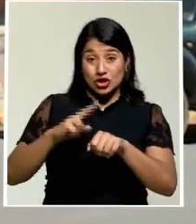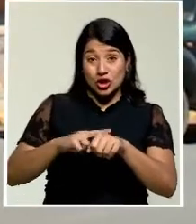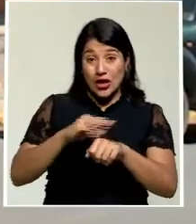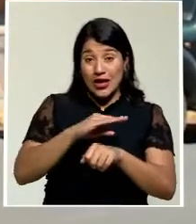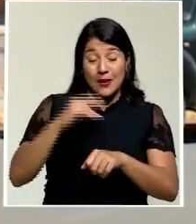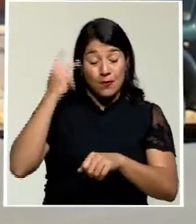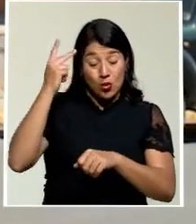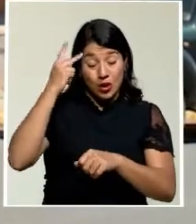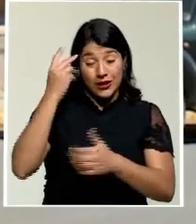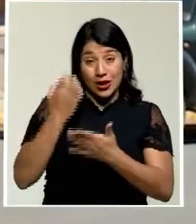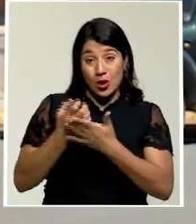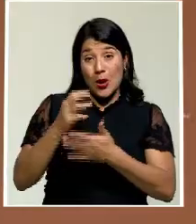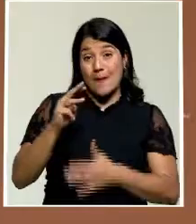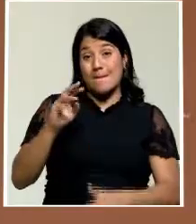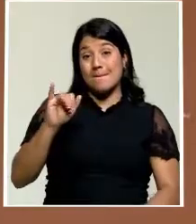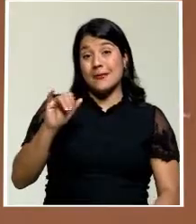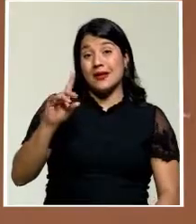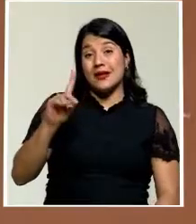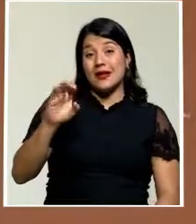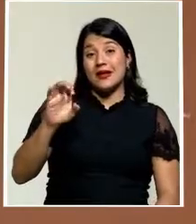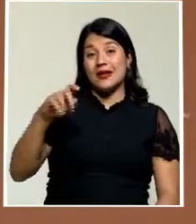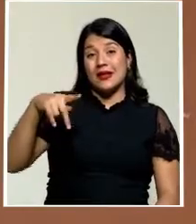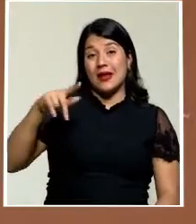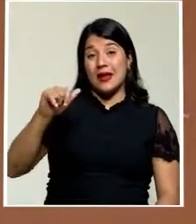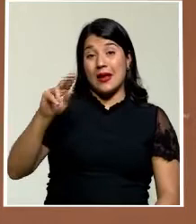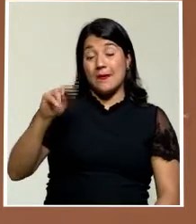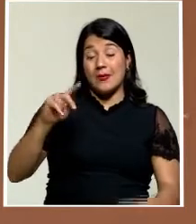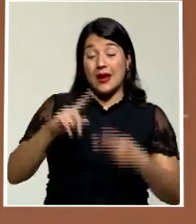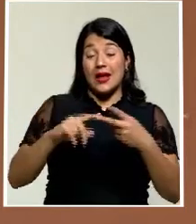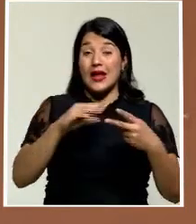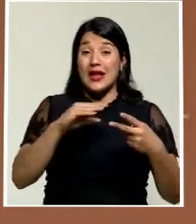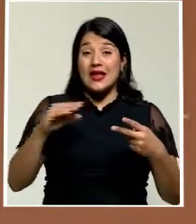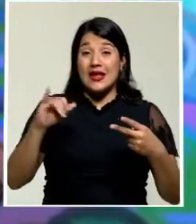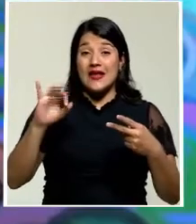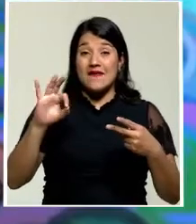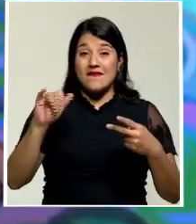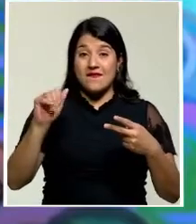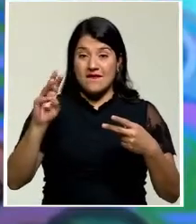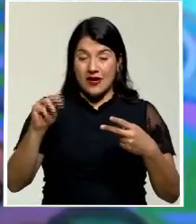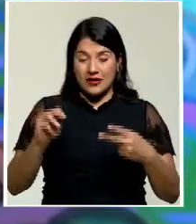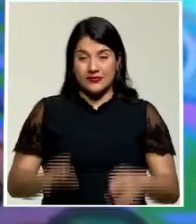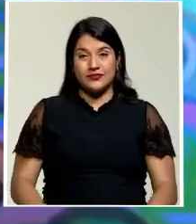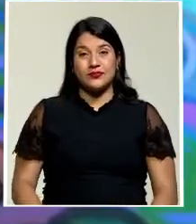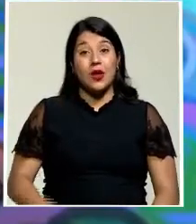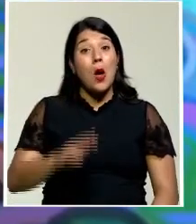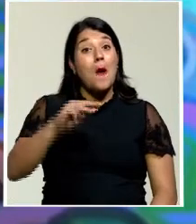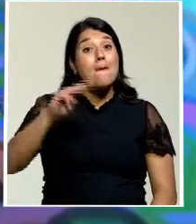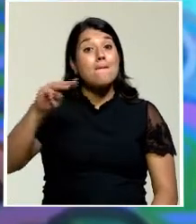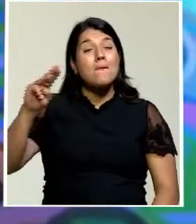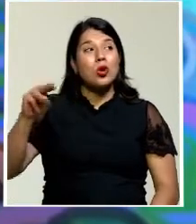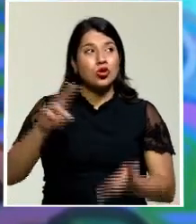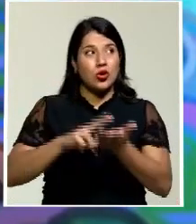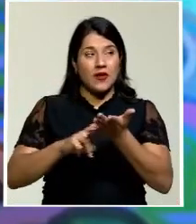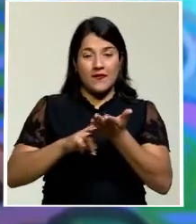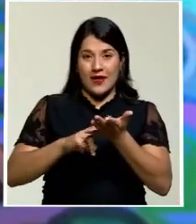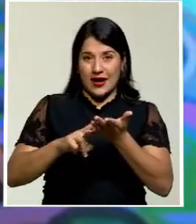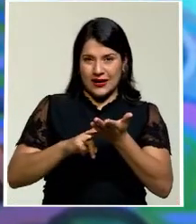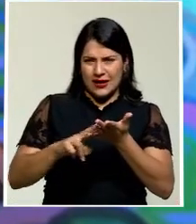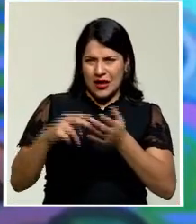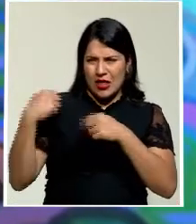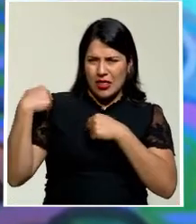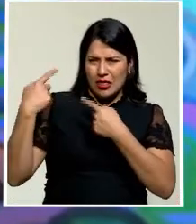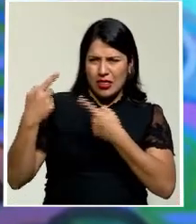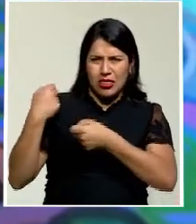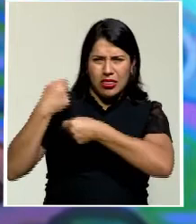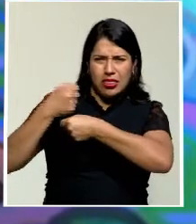Mideplan y el Instituto de Fomento y Asesoría Municipal IFAM. Monteverde, producto del trabajo de muchas